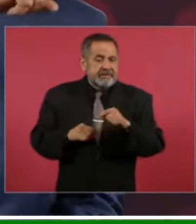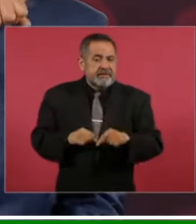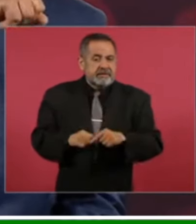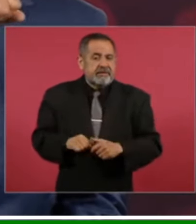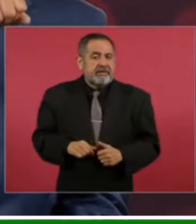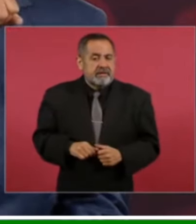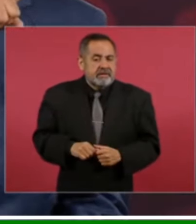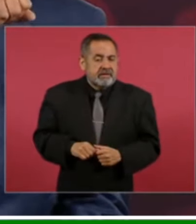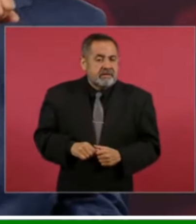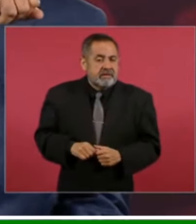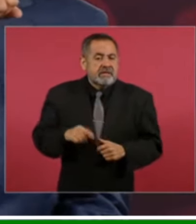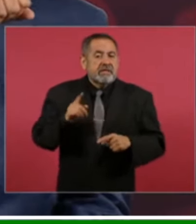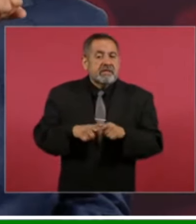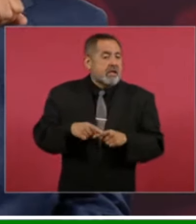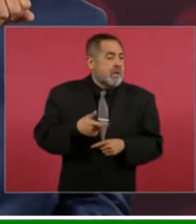proporcionalmente